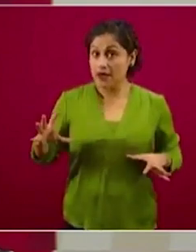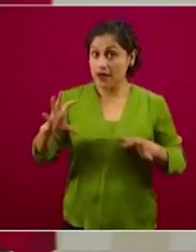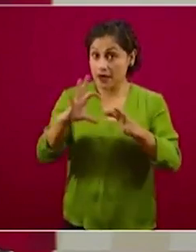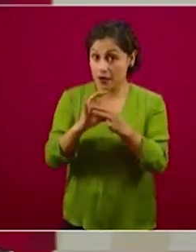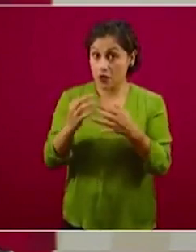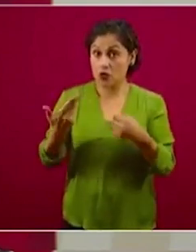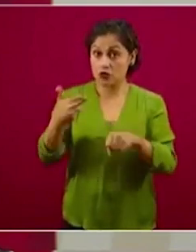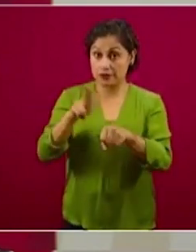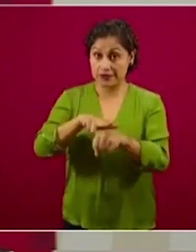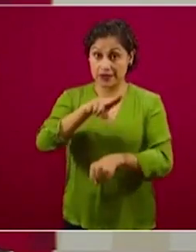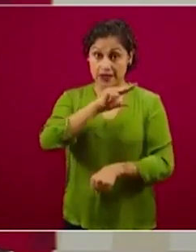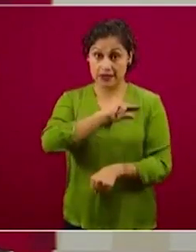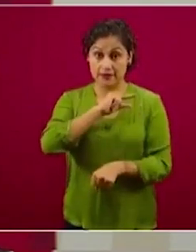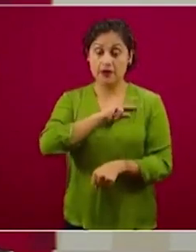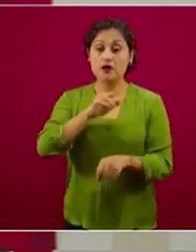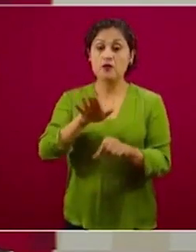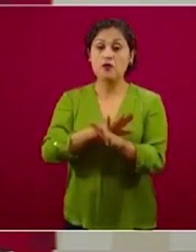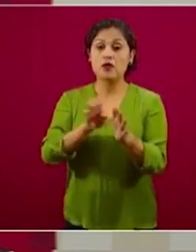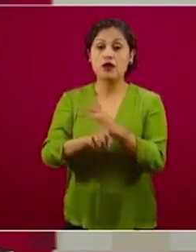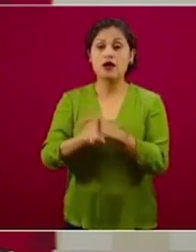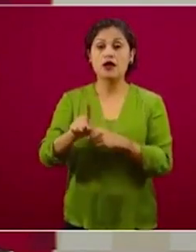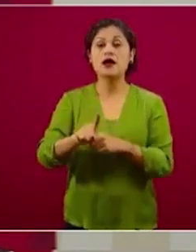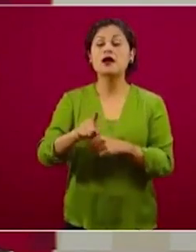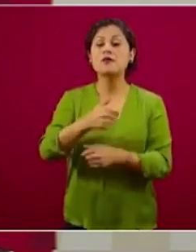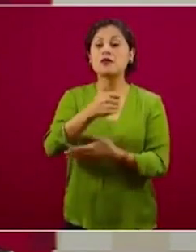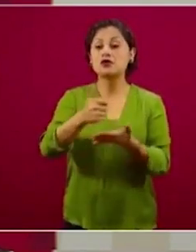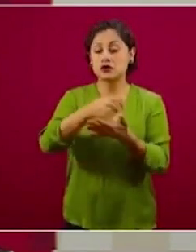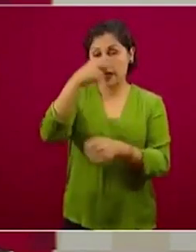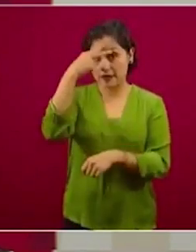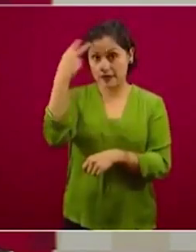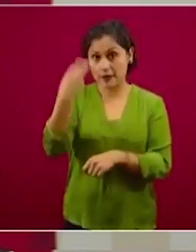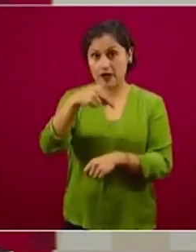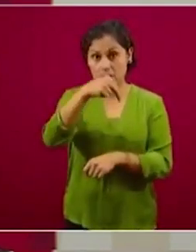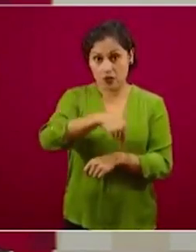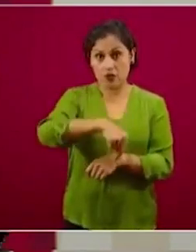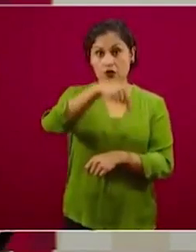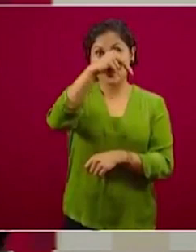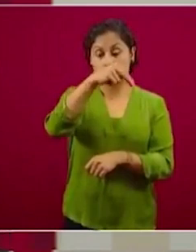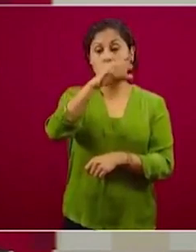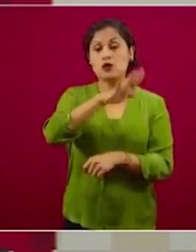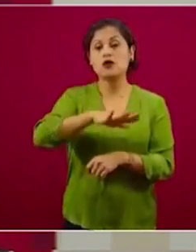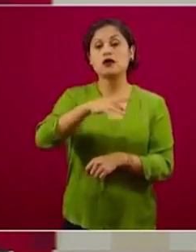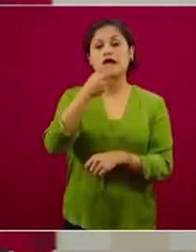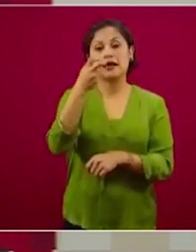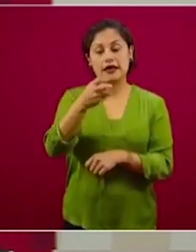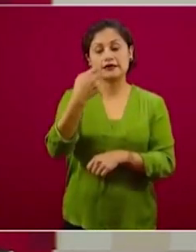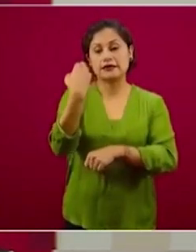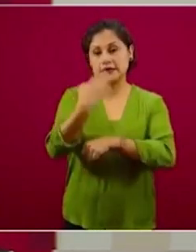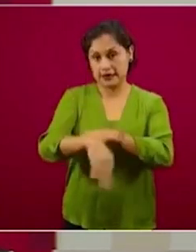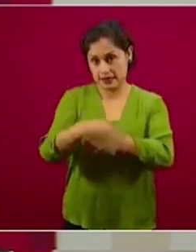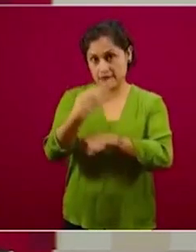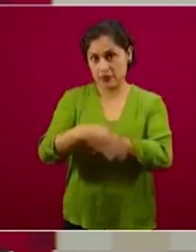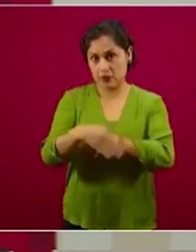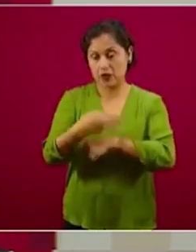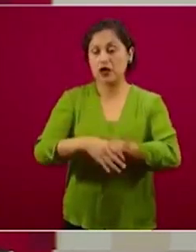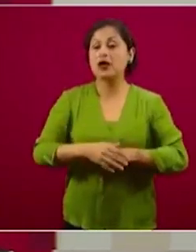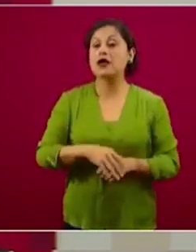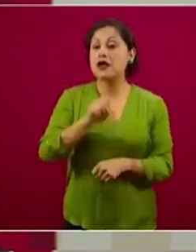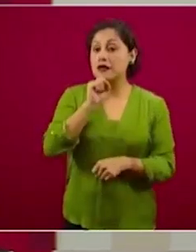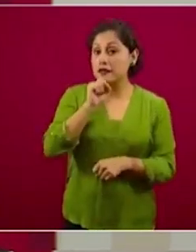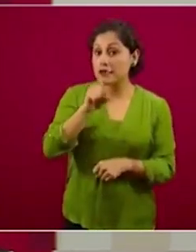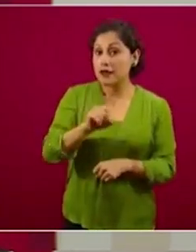existe en la Ciudad de México, en la zona norte, es un espacio temporal. También el Instituto Mexicano del Seguro Social está